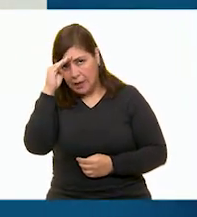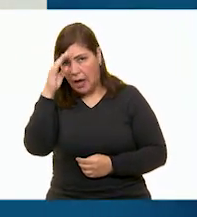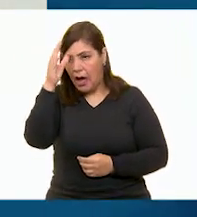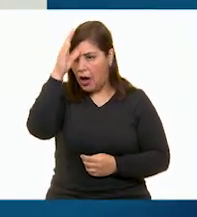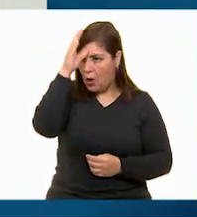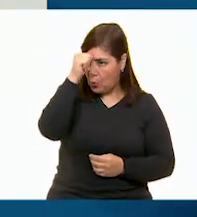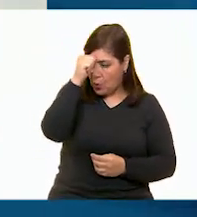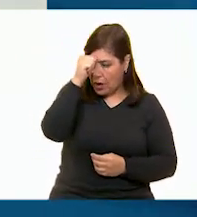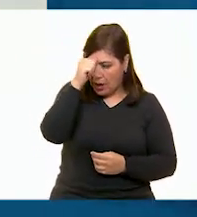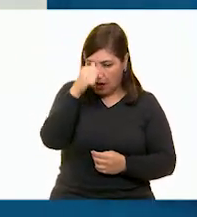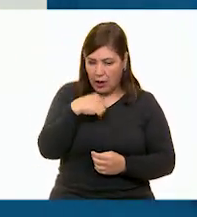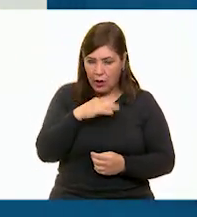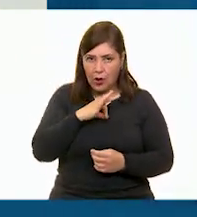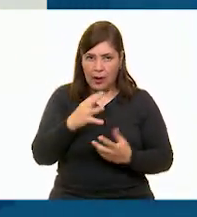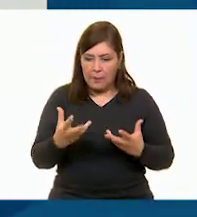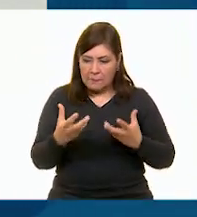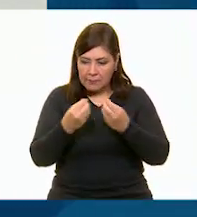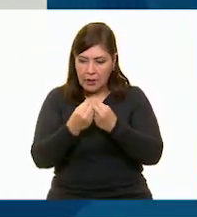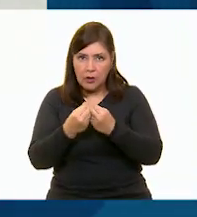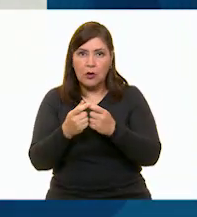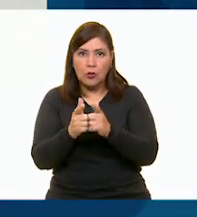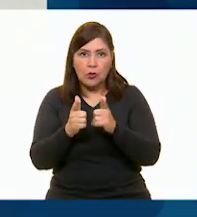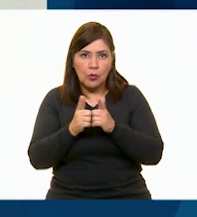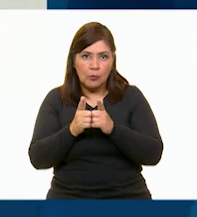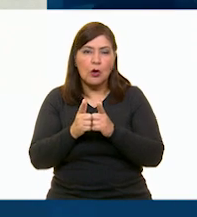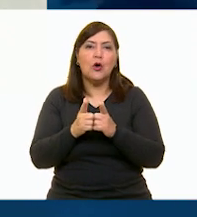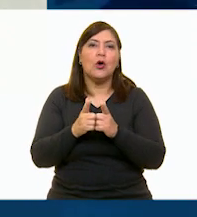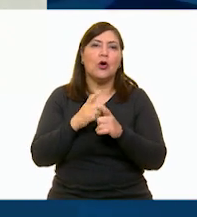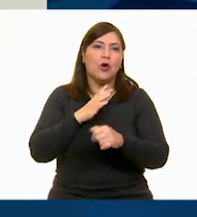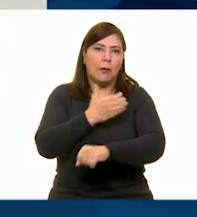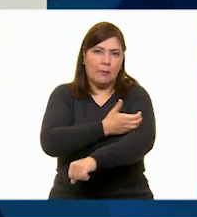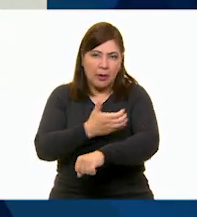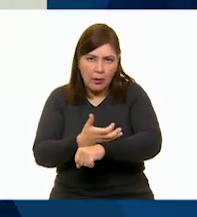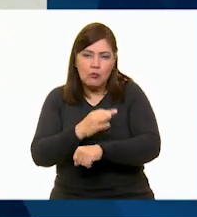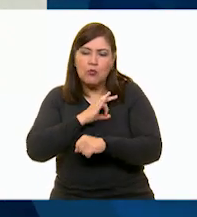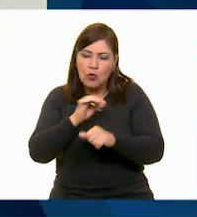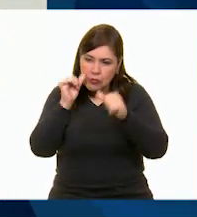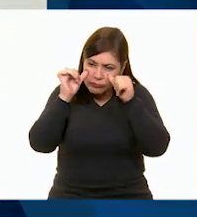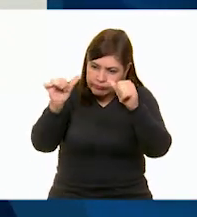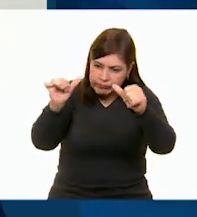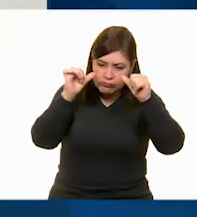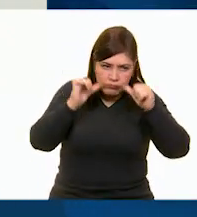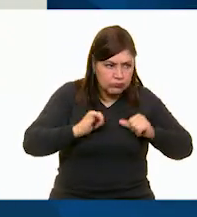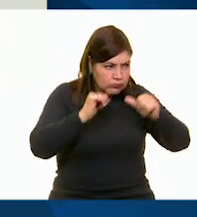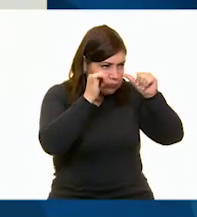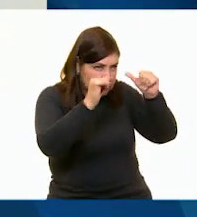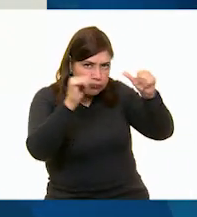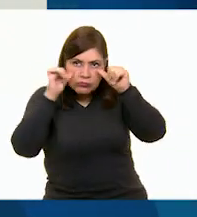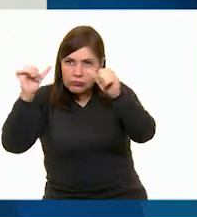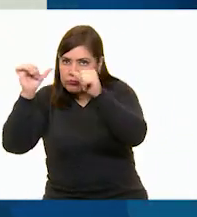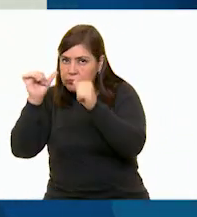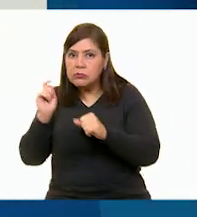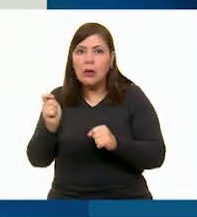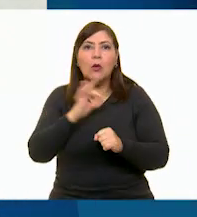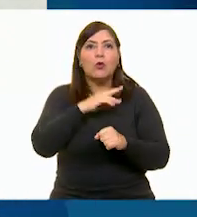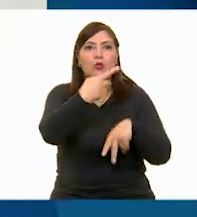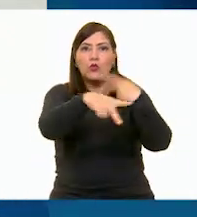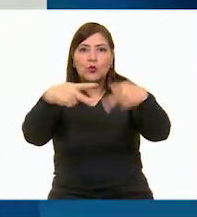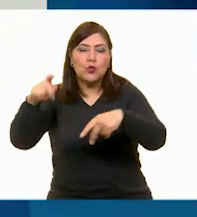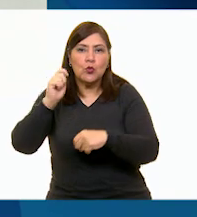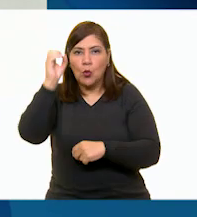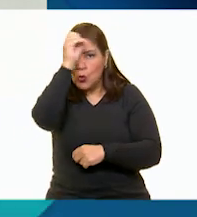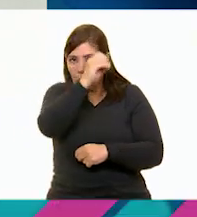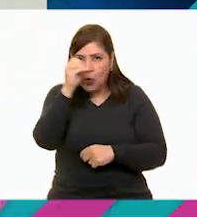fácil en el grupo de compañeros. Aprendemos a escuchar las opiniones de todos para poder crear